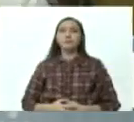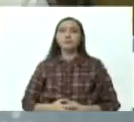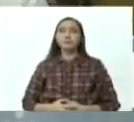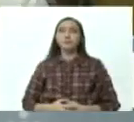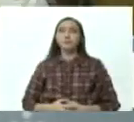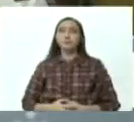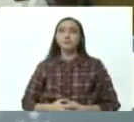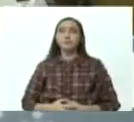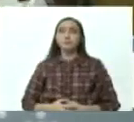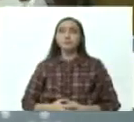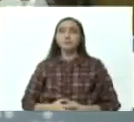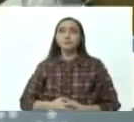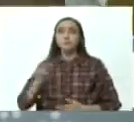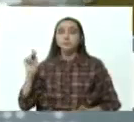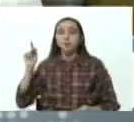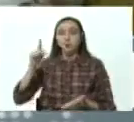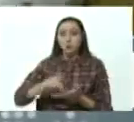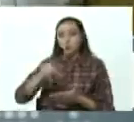ciudadano...